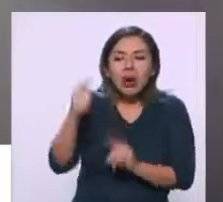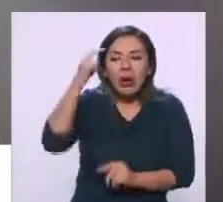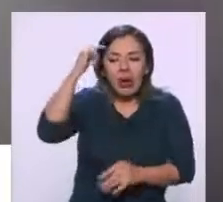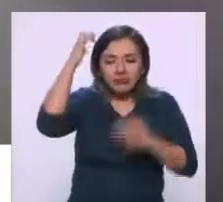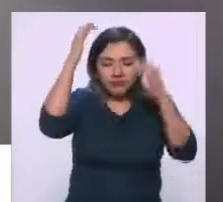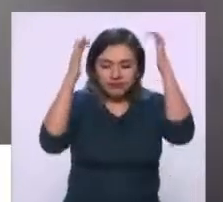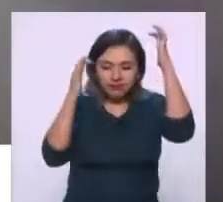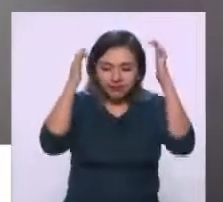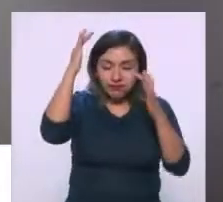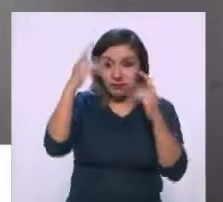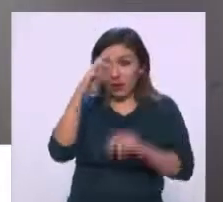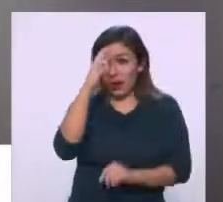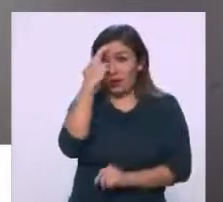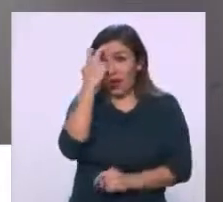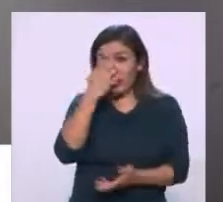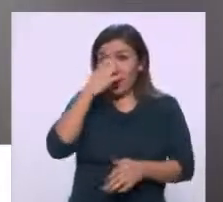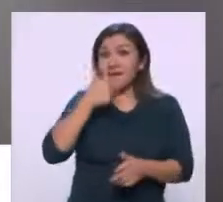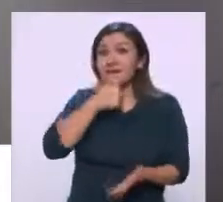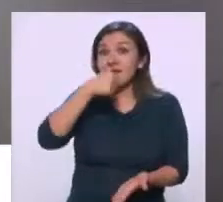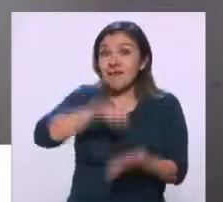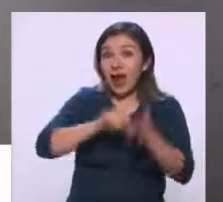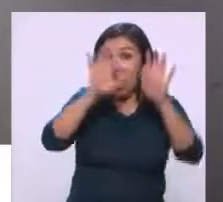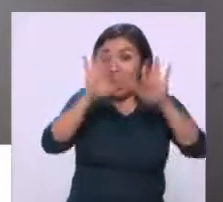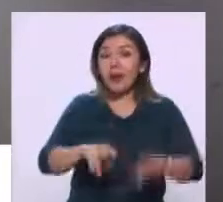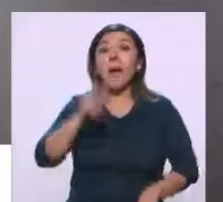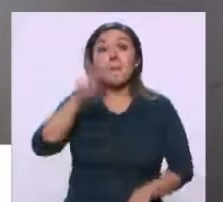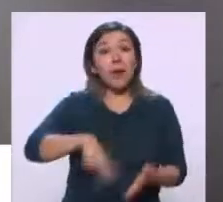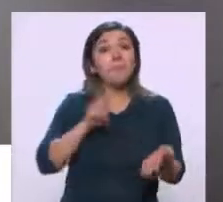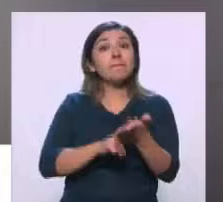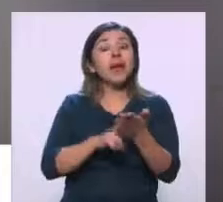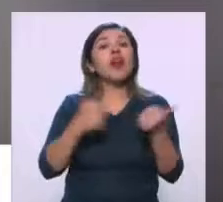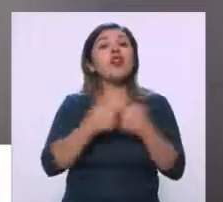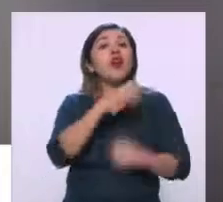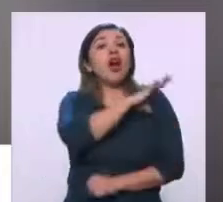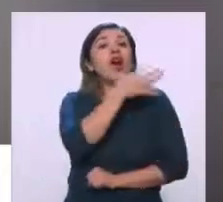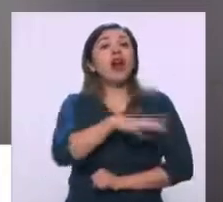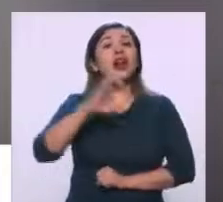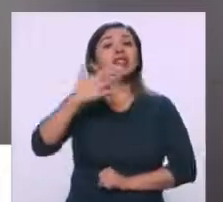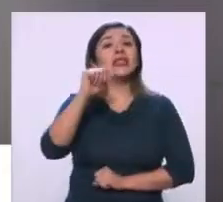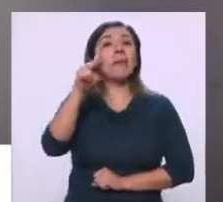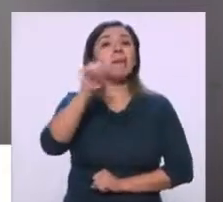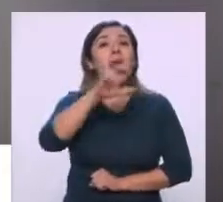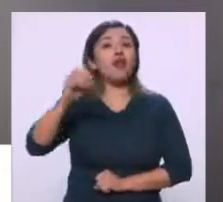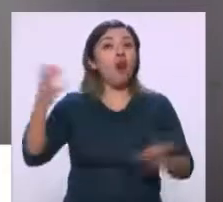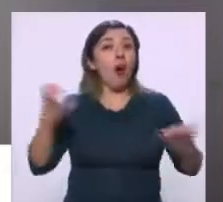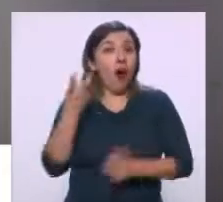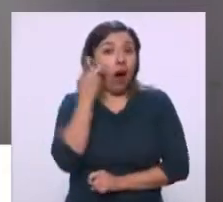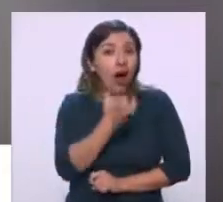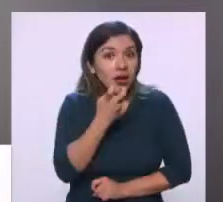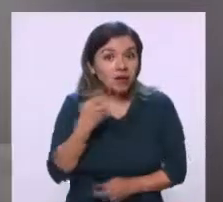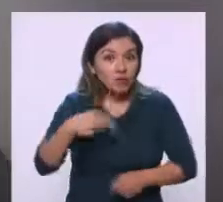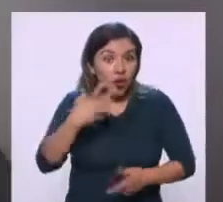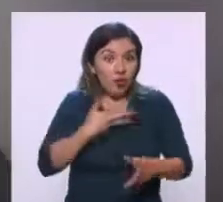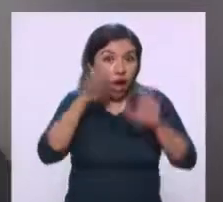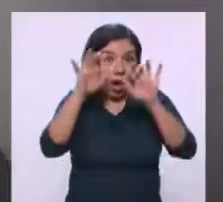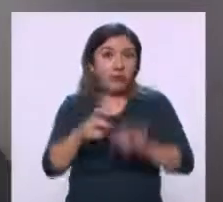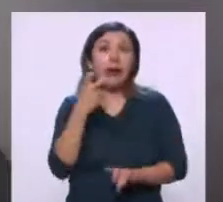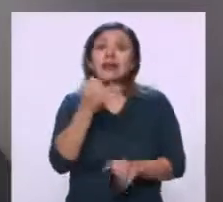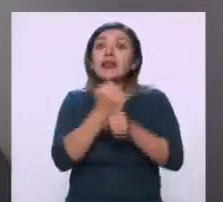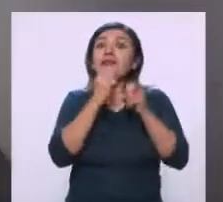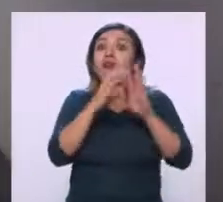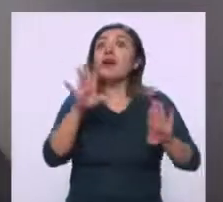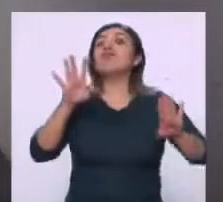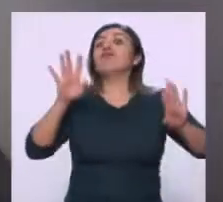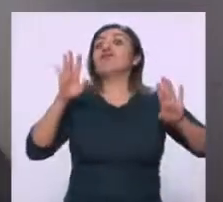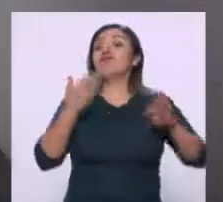Hay que recordar que esa carta fue validada por el general Chaparro, ¿no?, que está mencionado ahí. Entonces, es un dato bastante importante que